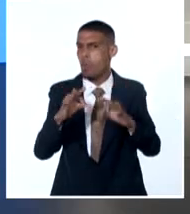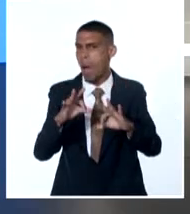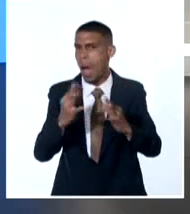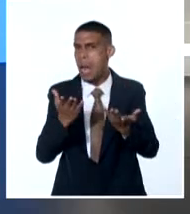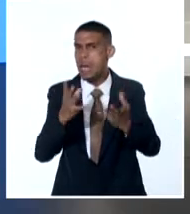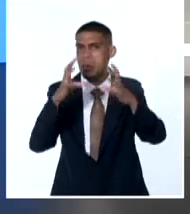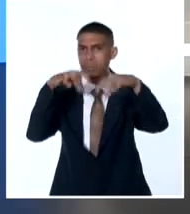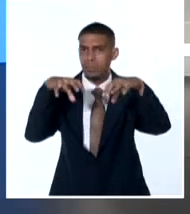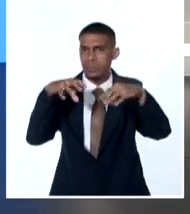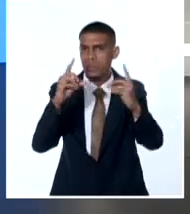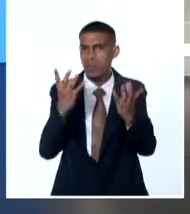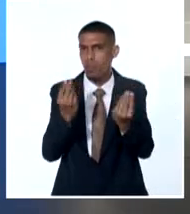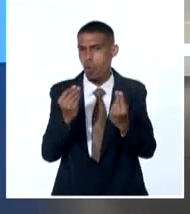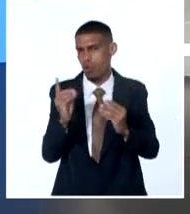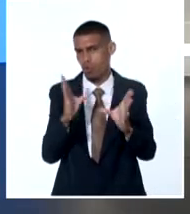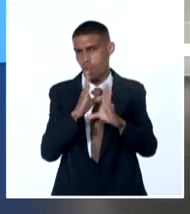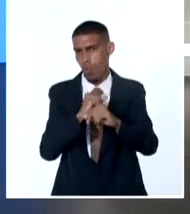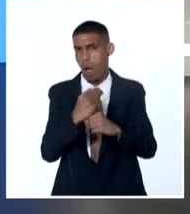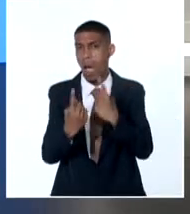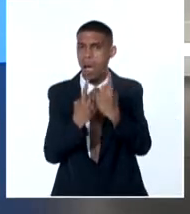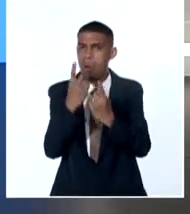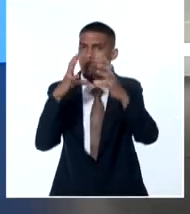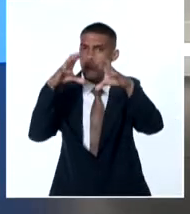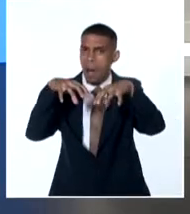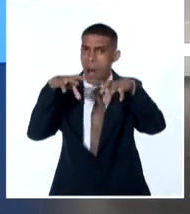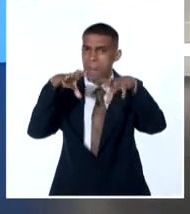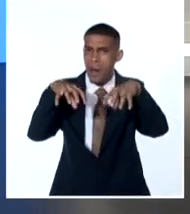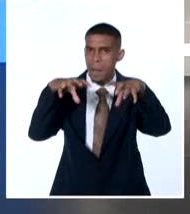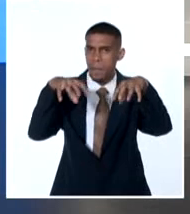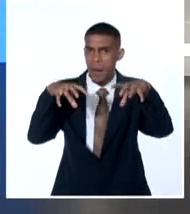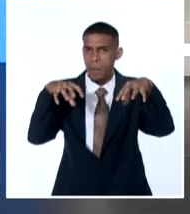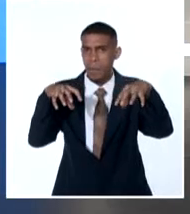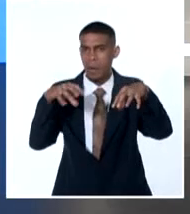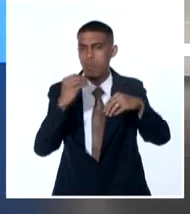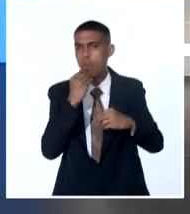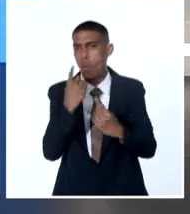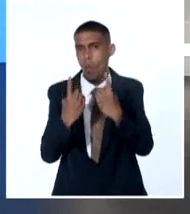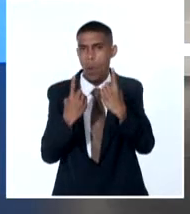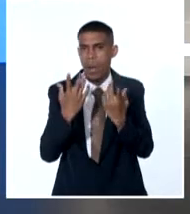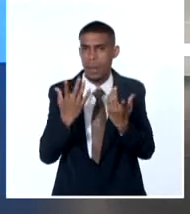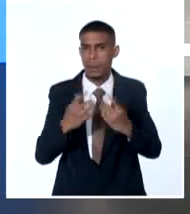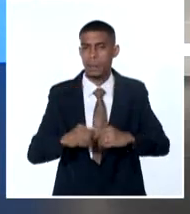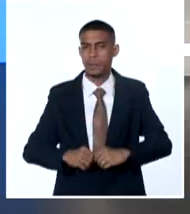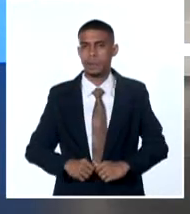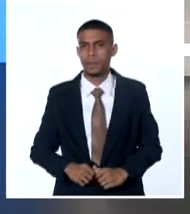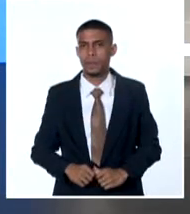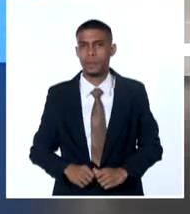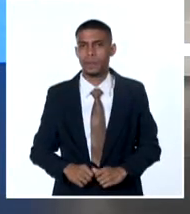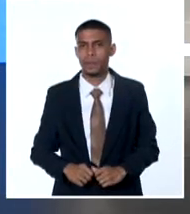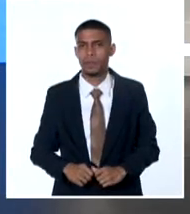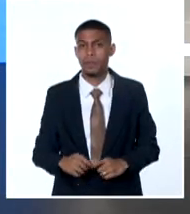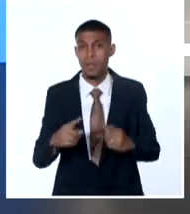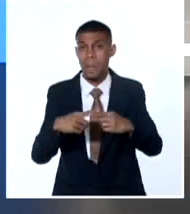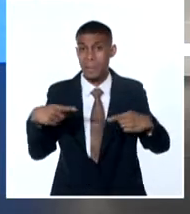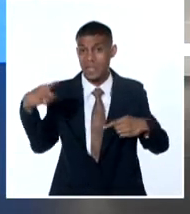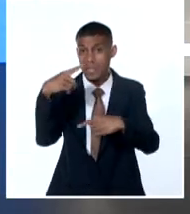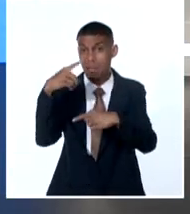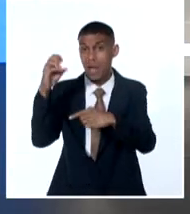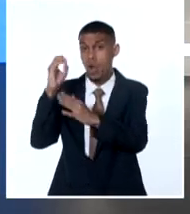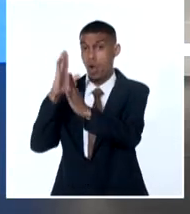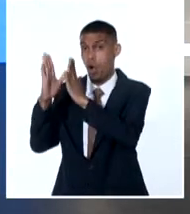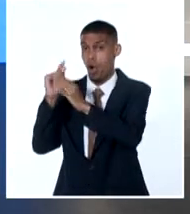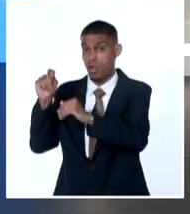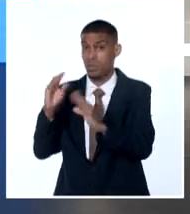respecto a la jornada anterior pero también serán posibles algunos chubascos aislados hacia zonas de la parte central y oriental, sobre todo la mitad oriental del país. En la noche